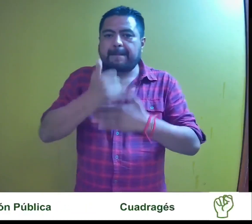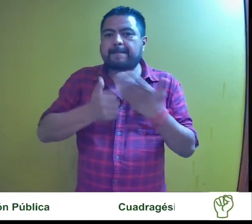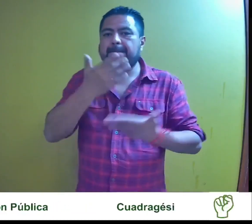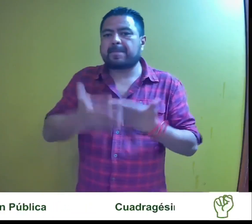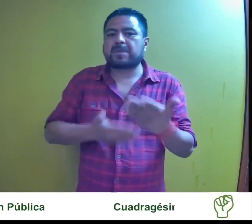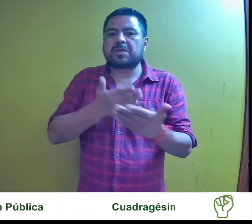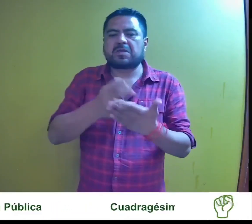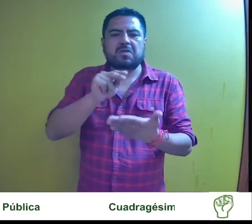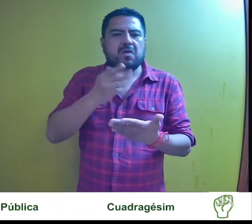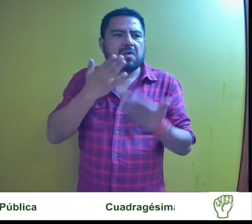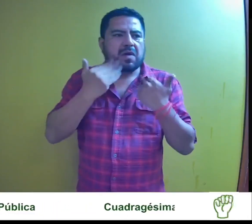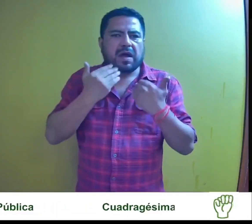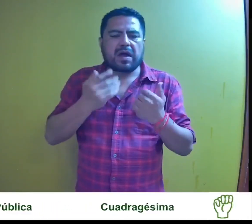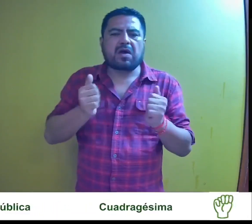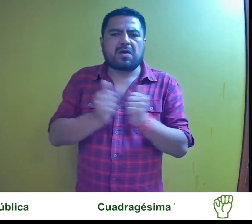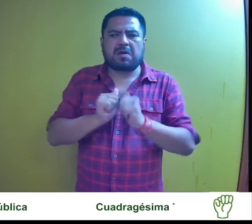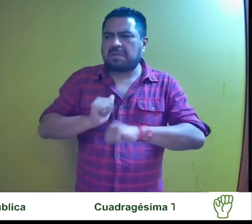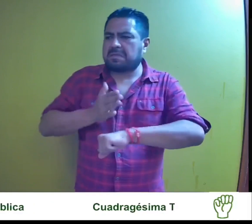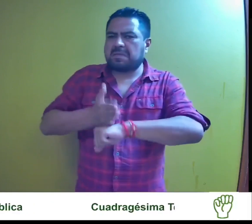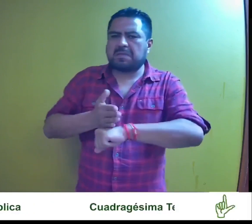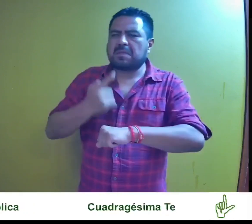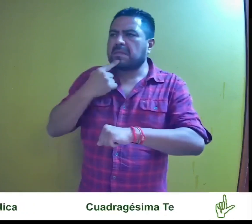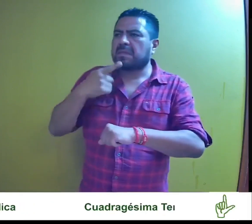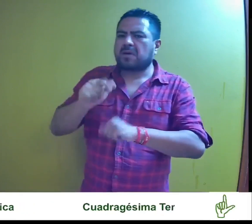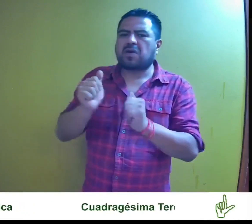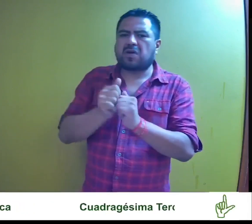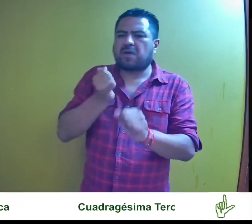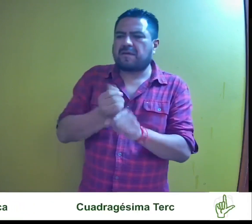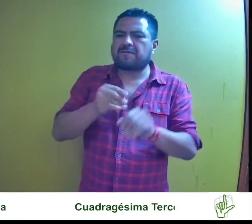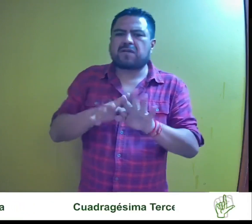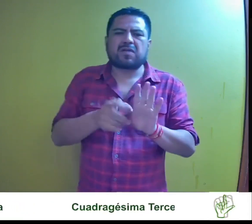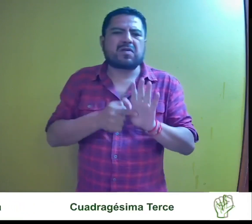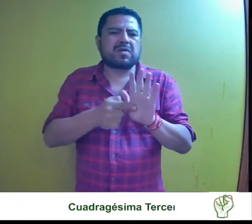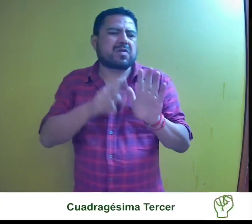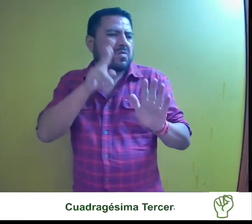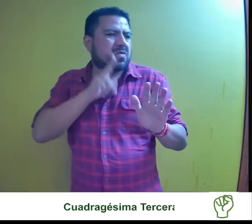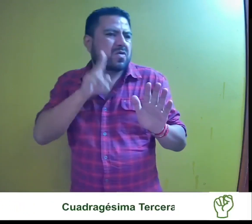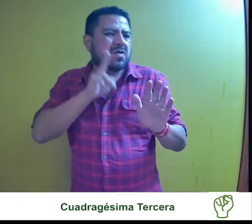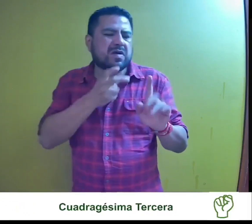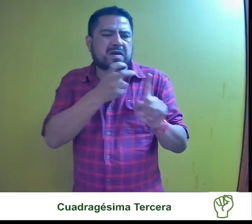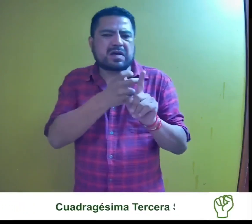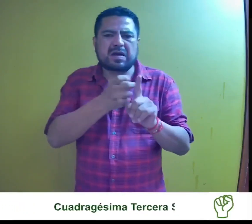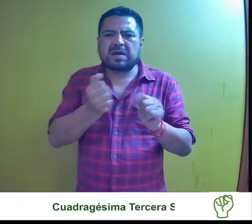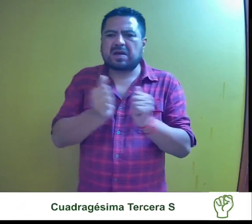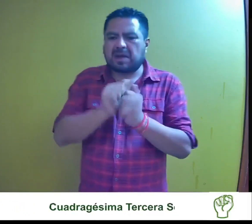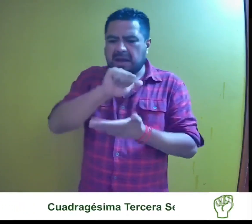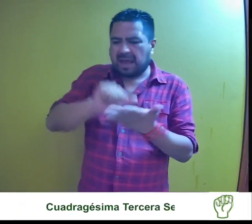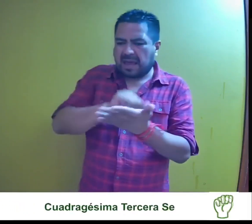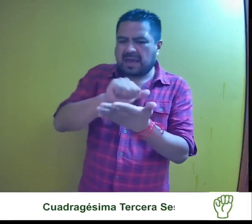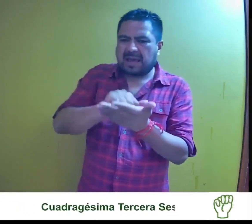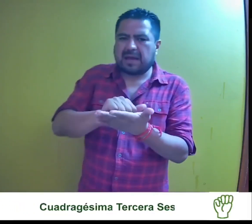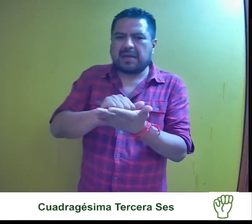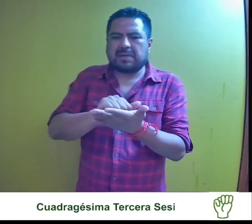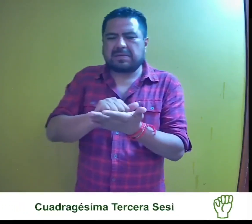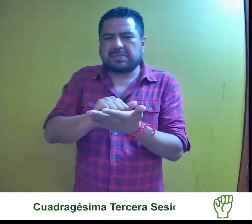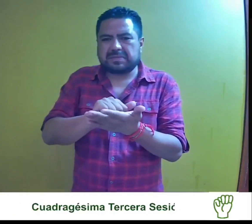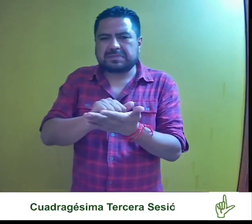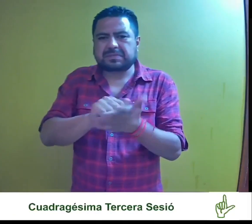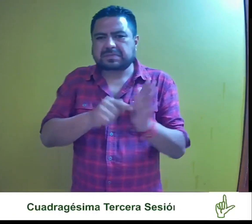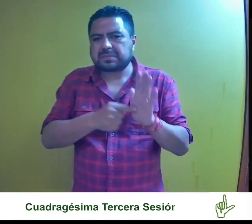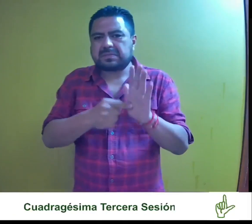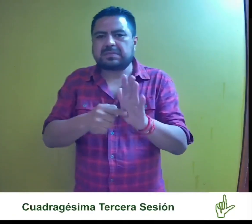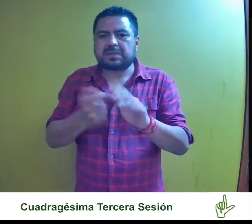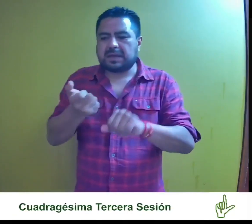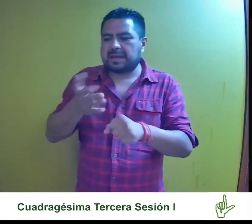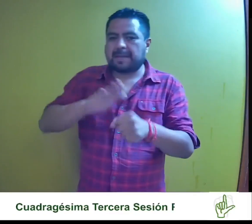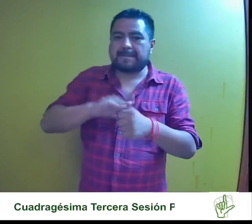crear la inexistencia de la infracción denunciada con base en los datos de pruebas del expediente consistentes en un acta circunstancial levantada por la Autoridad